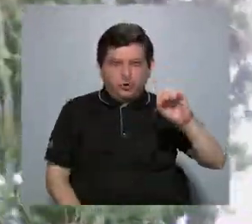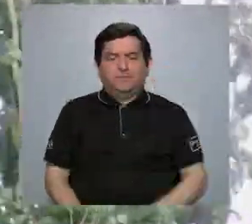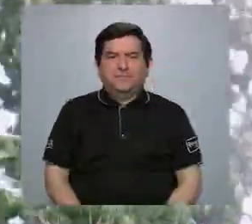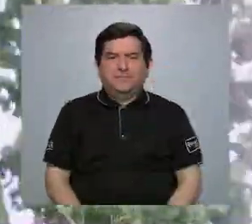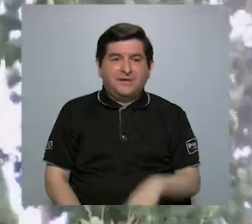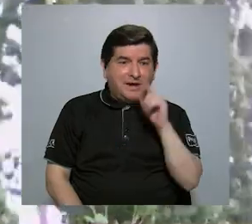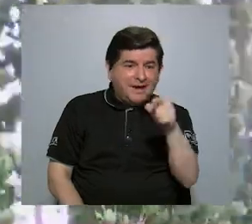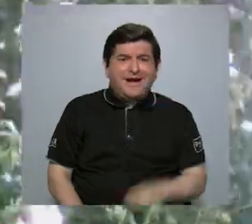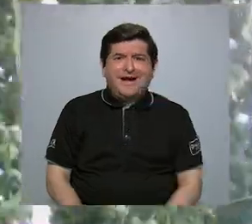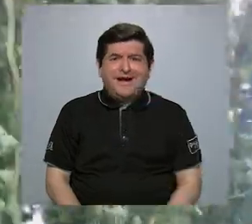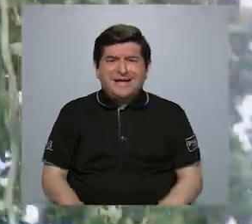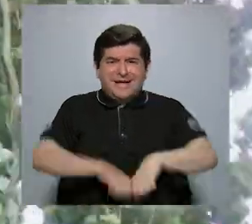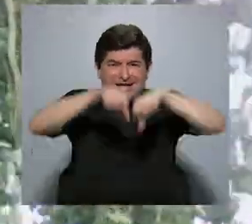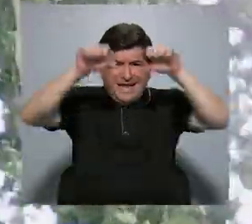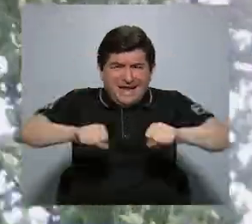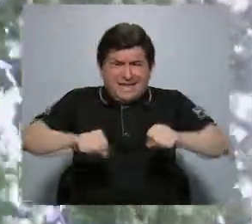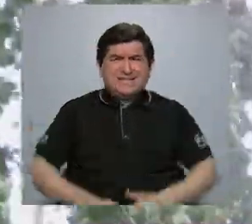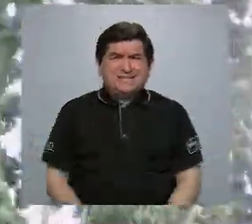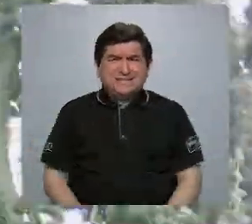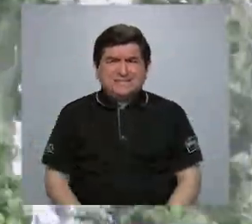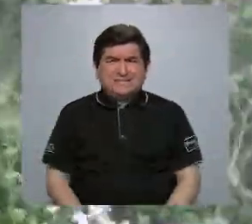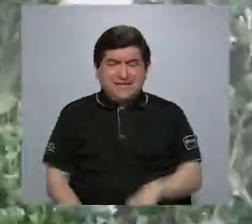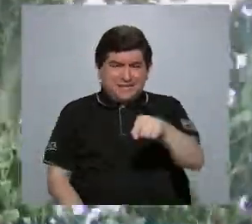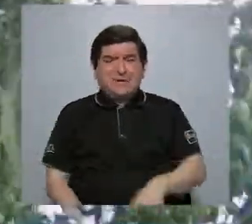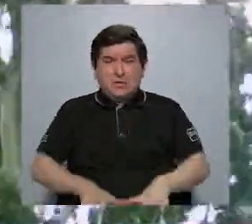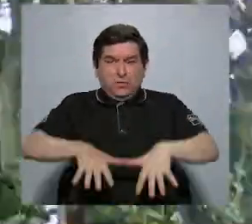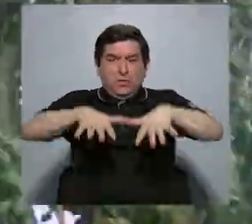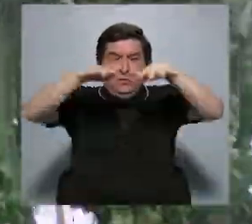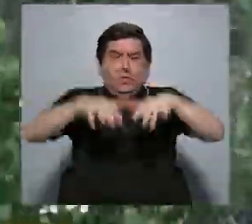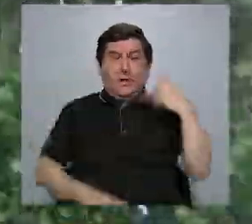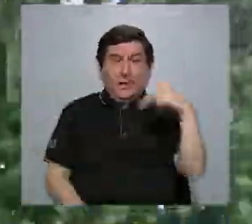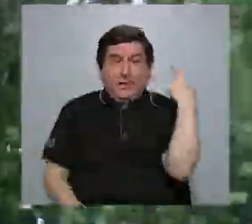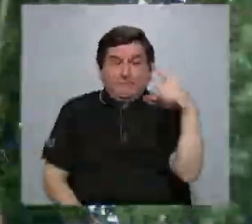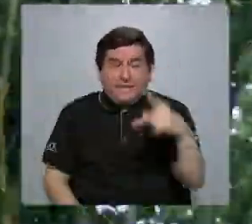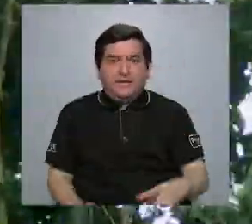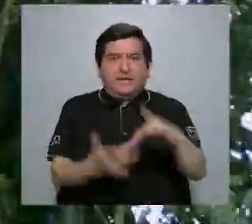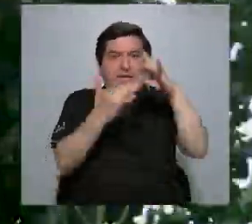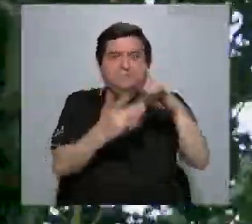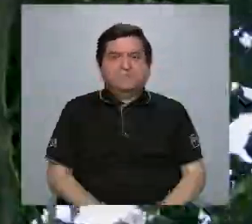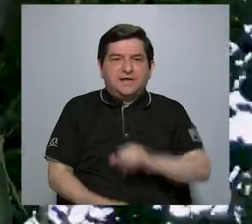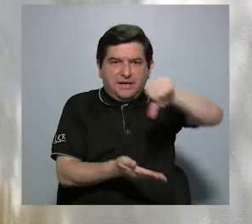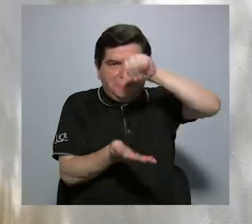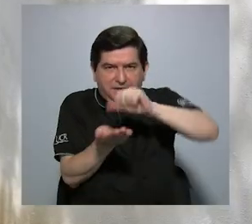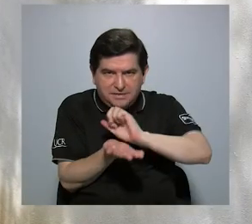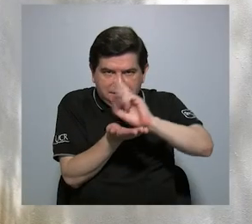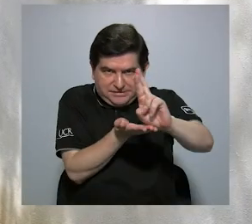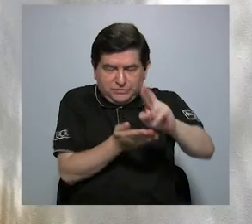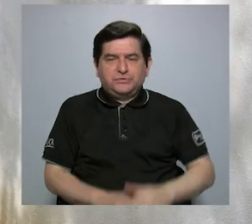teníamos saturación de los sistemas, teníamos un rebalse y un riesgo inminente, sobre todo lo que es el casco central,